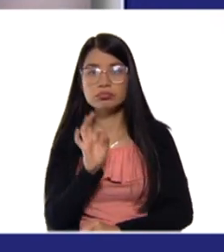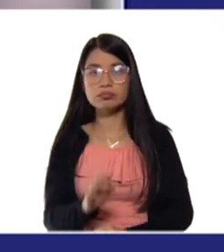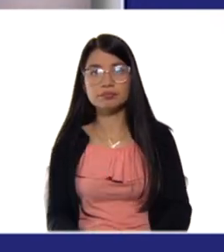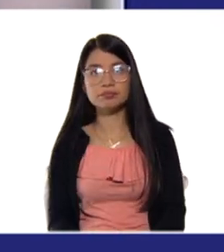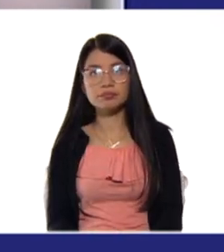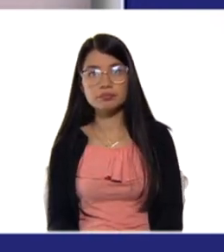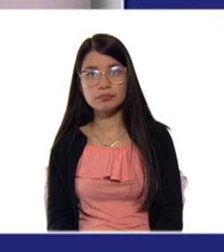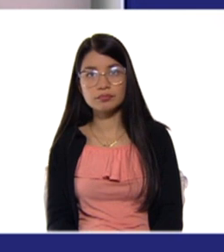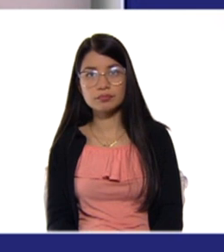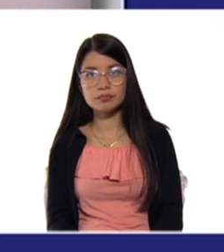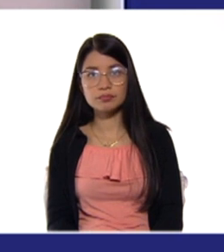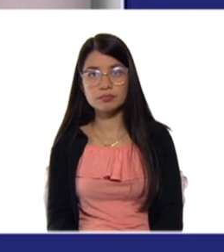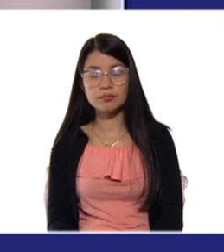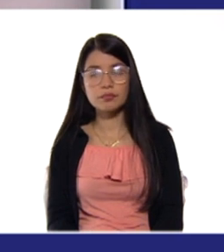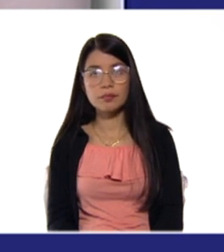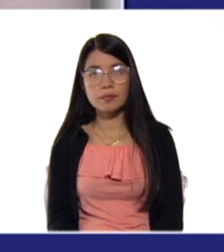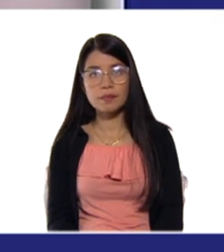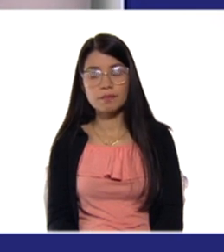dado los colores.